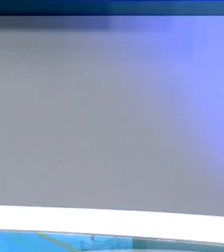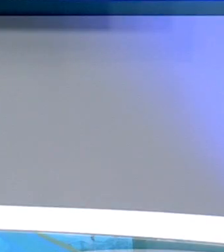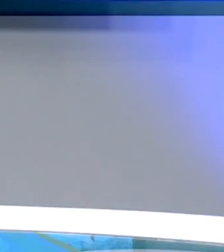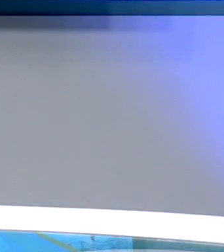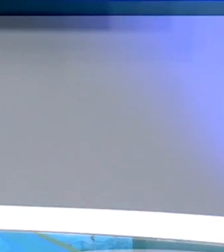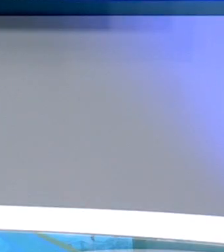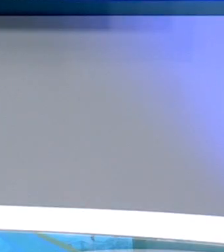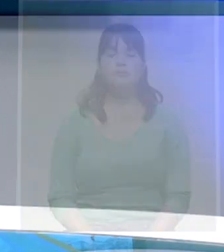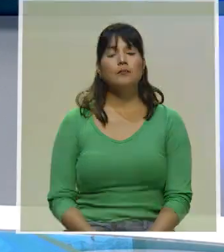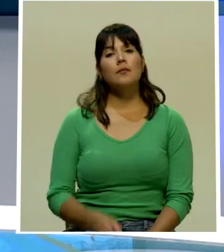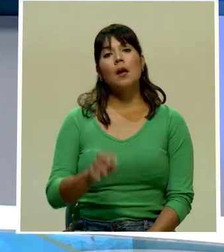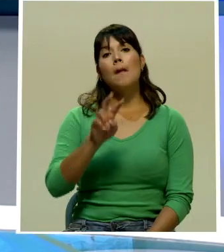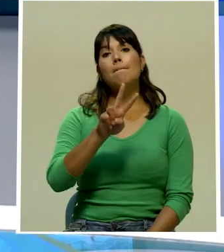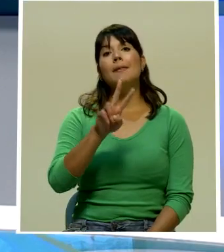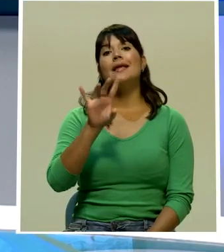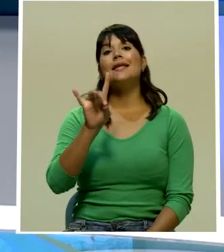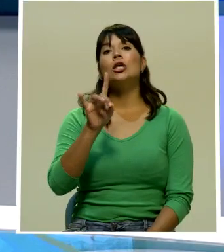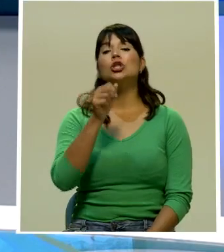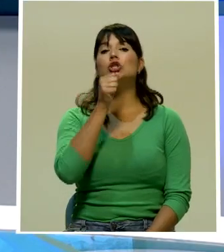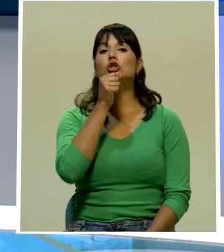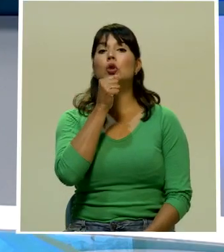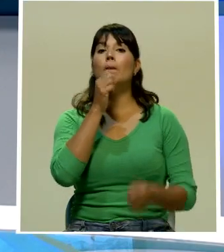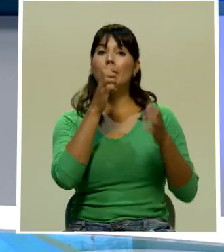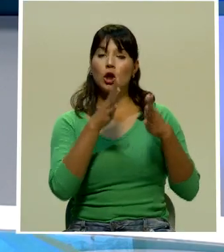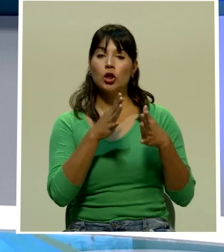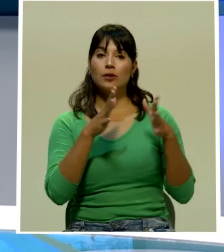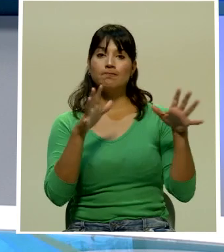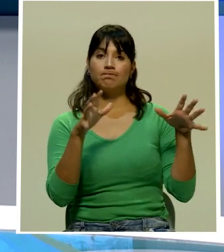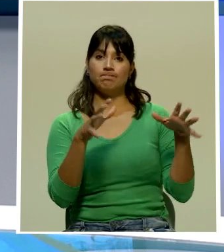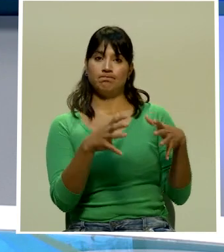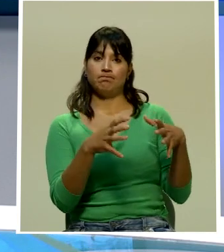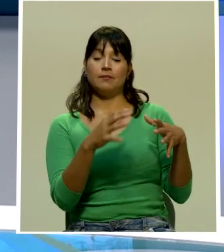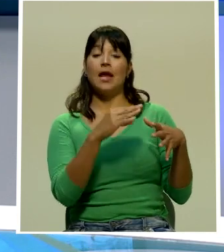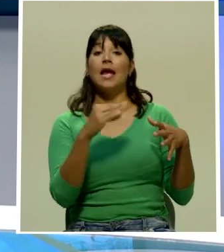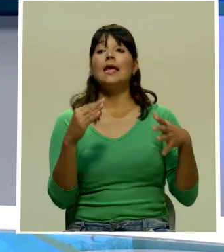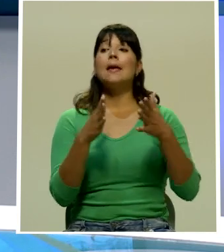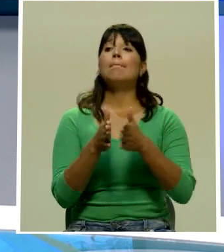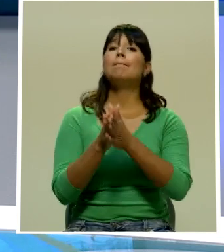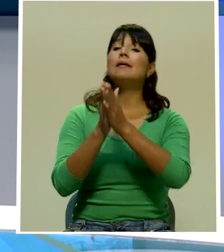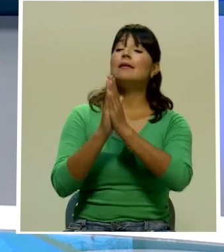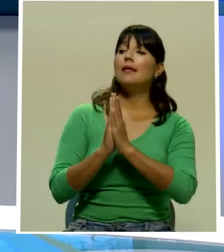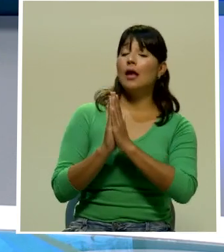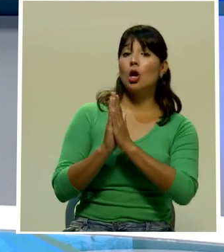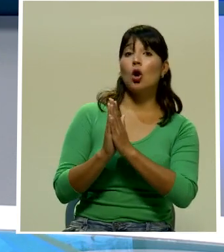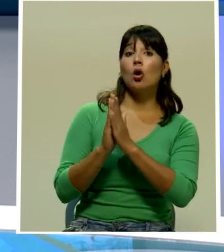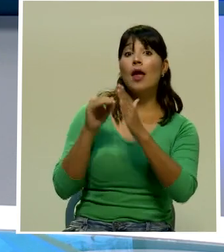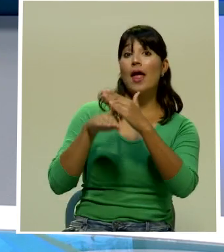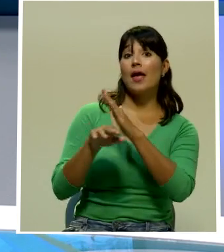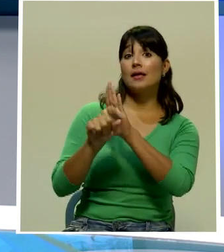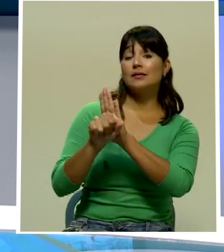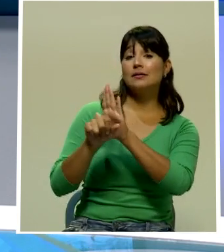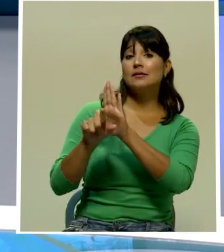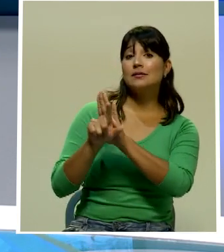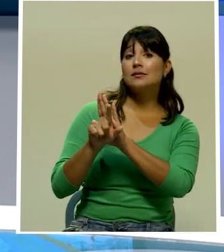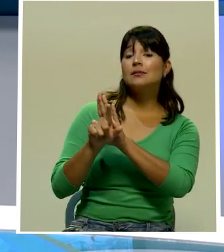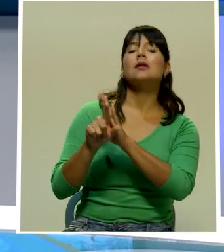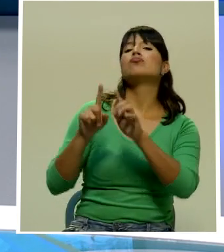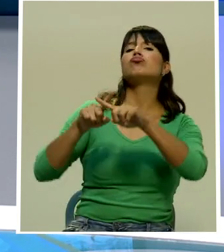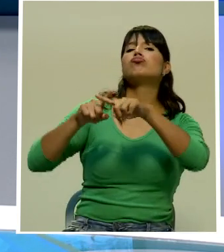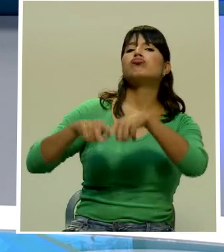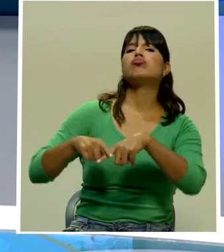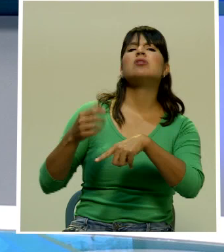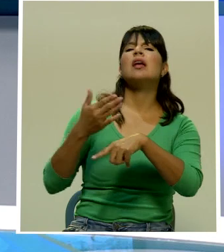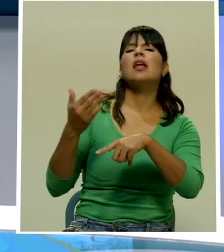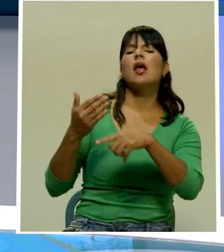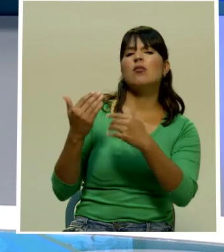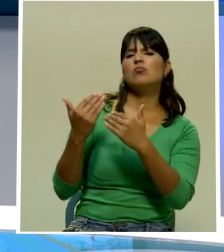28 periodistas solicitaron eliminar las restricciones que le impiden a la prensa desarrollar